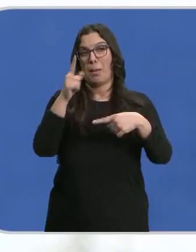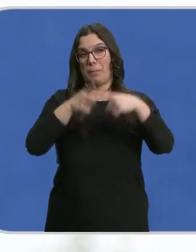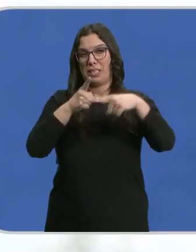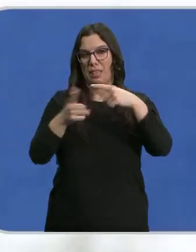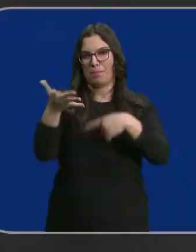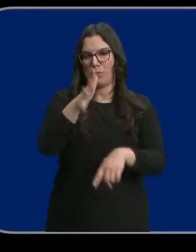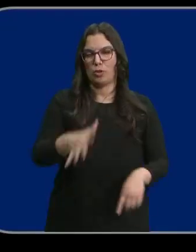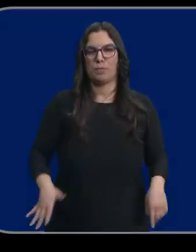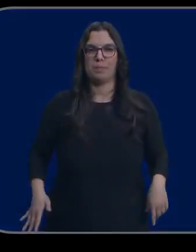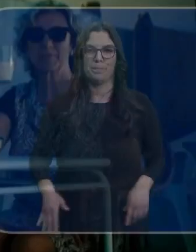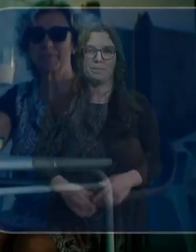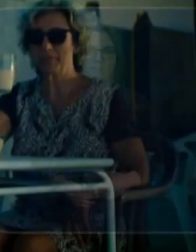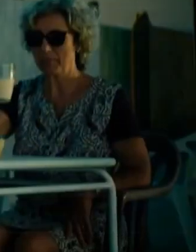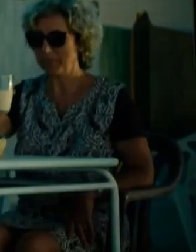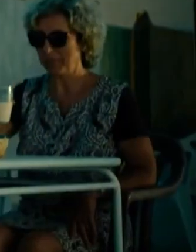semana.